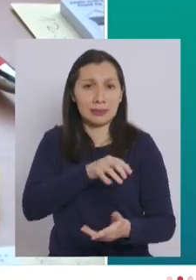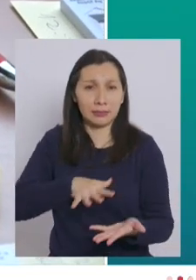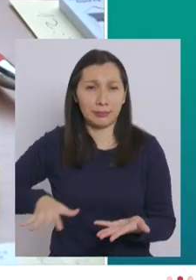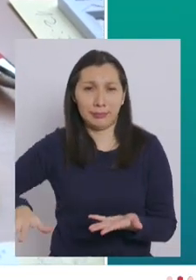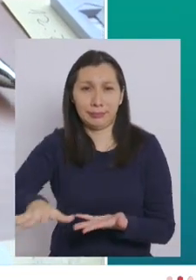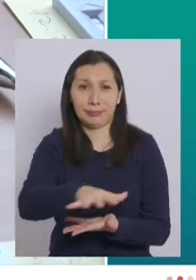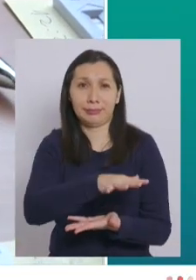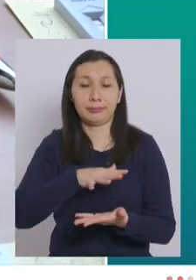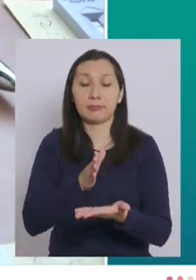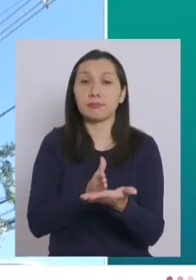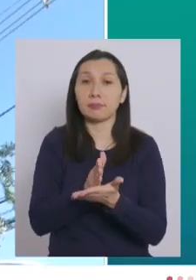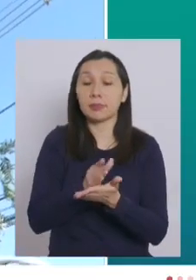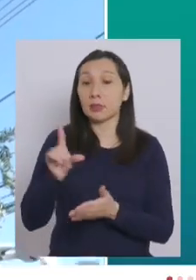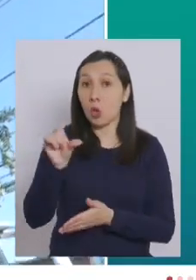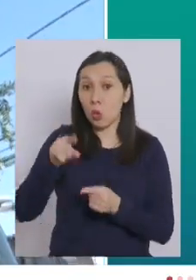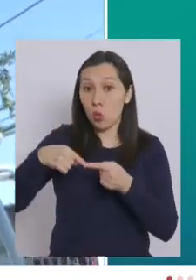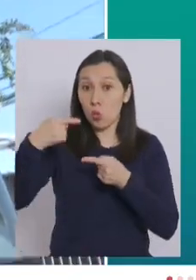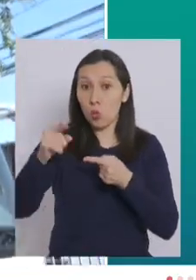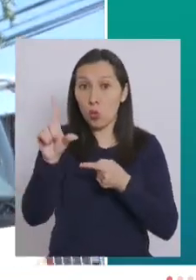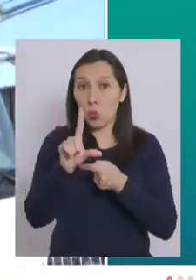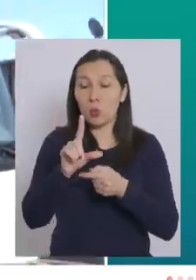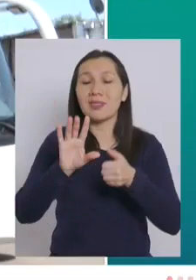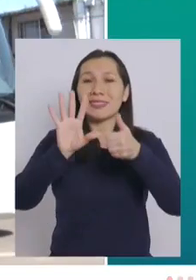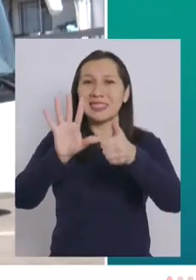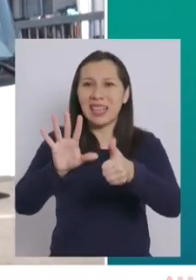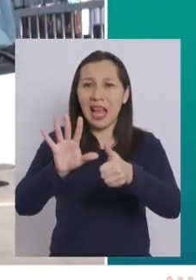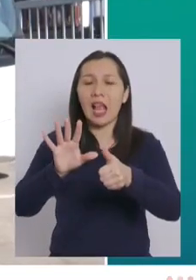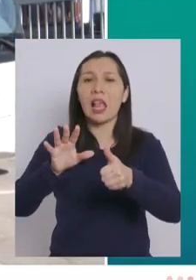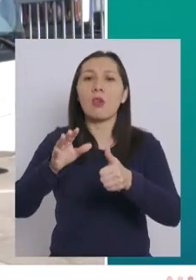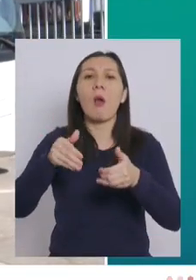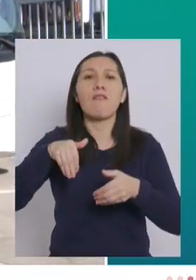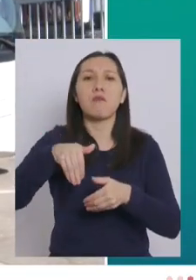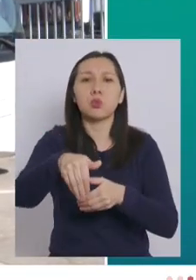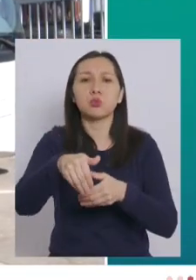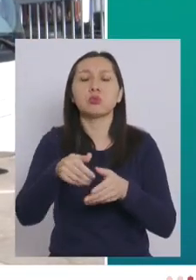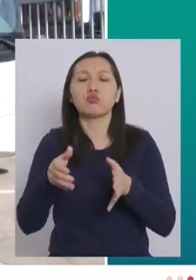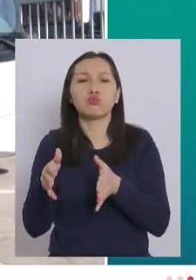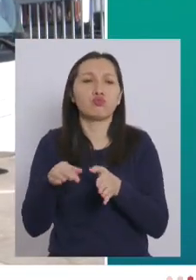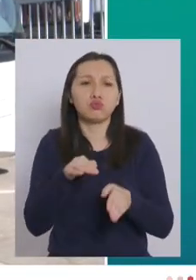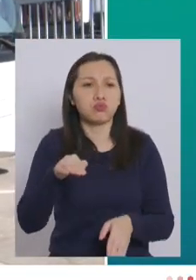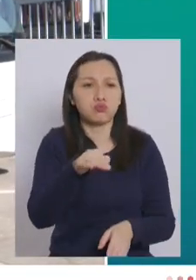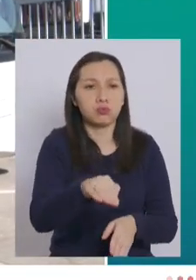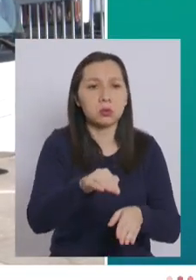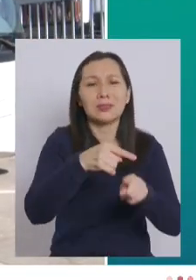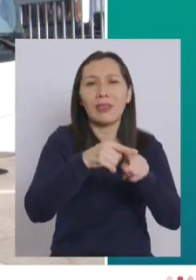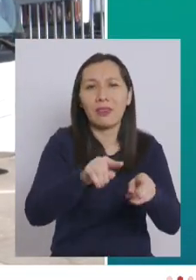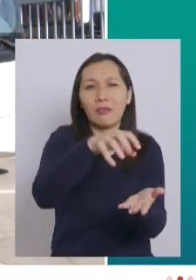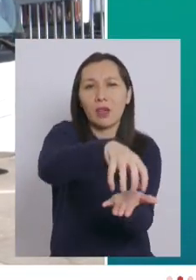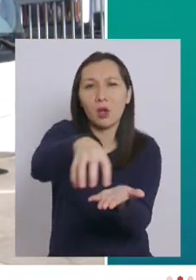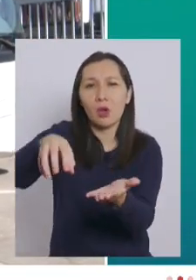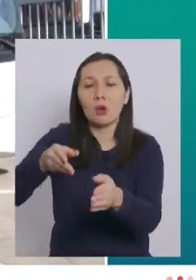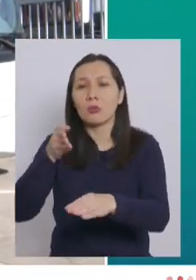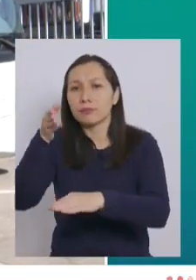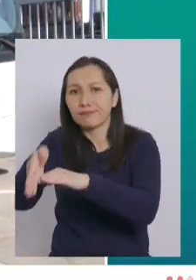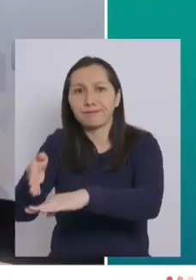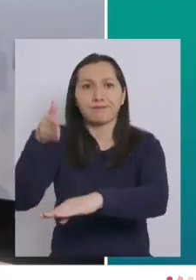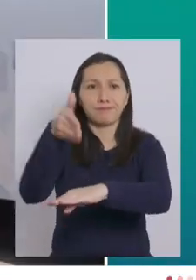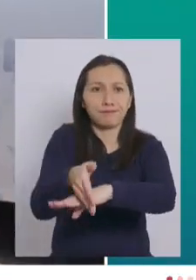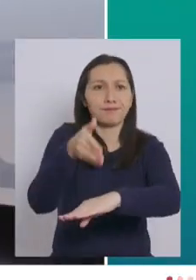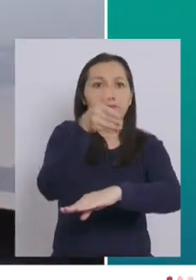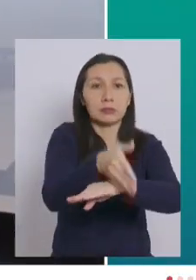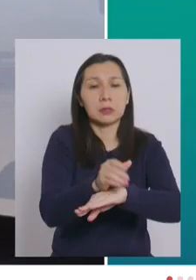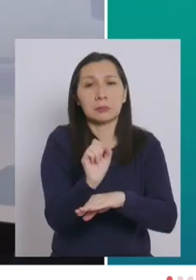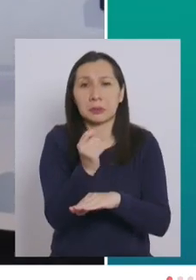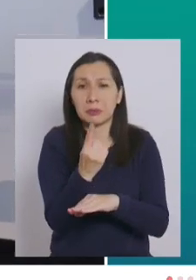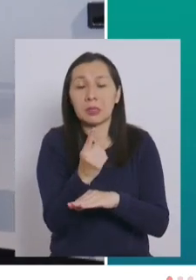donde a partir del día lunes vamos a tener 6 móviles en la región metropolitana, en las distintas comunas, principalmente en un